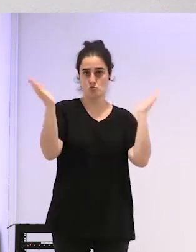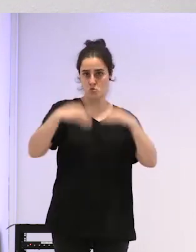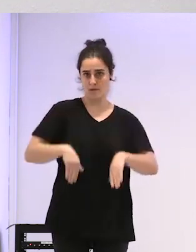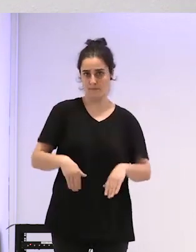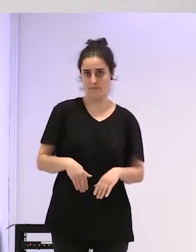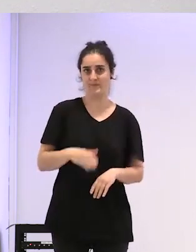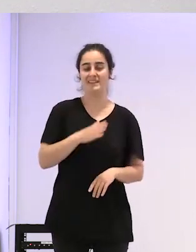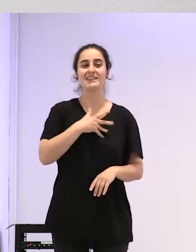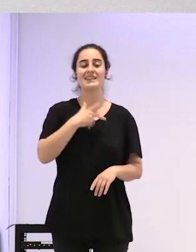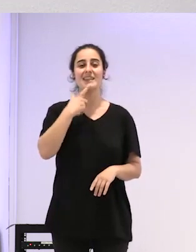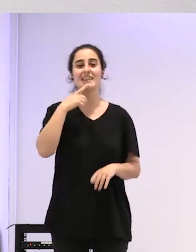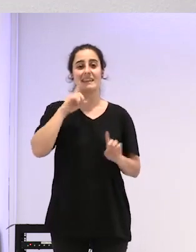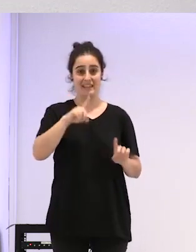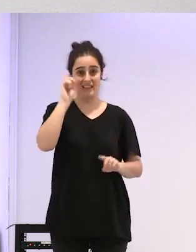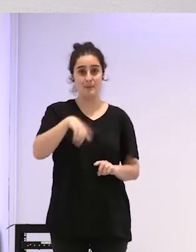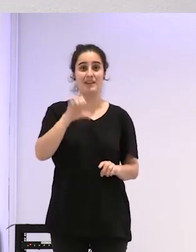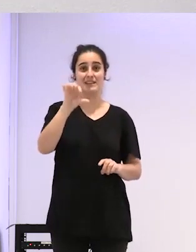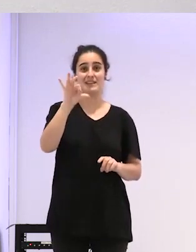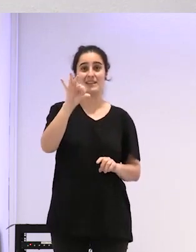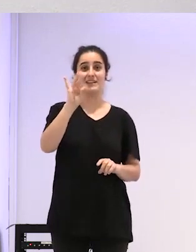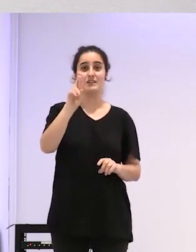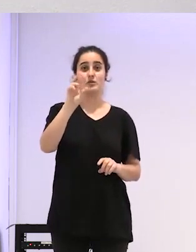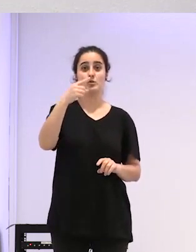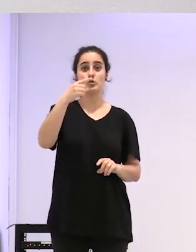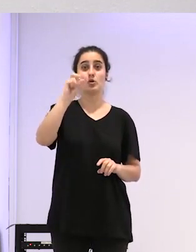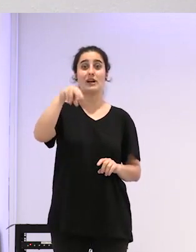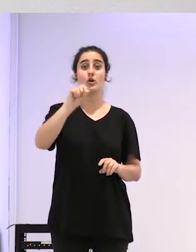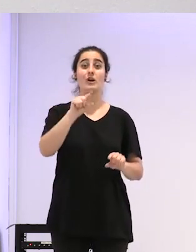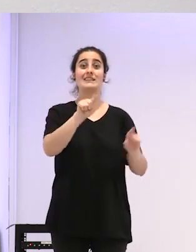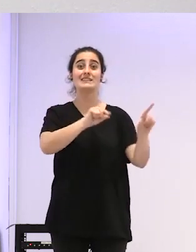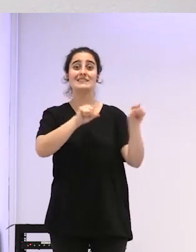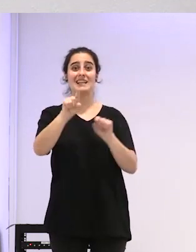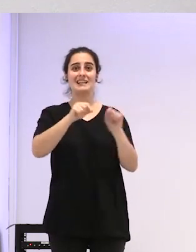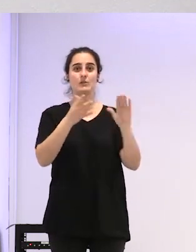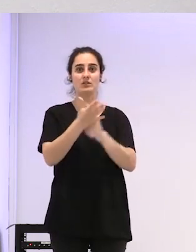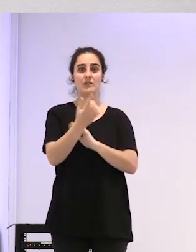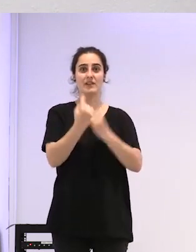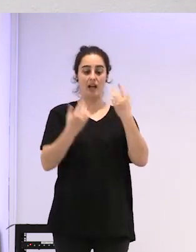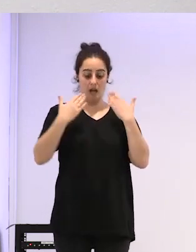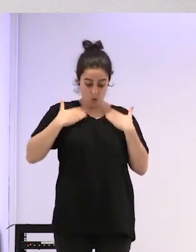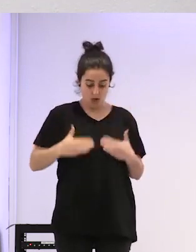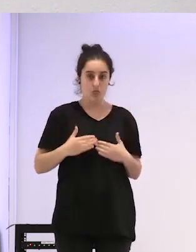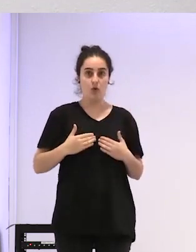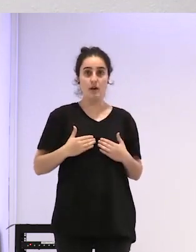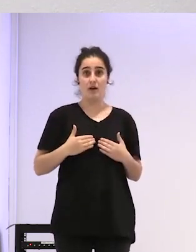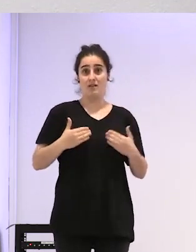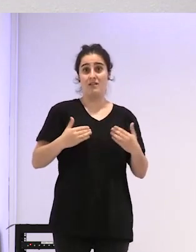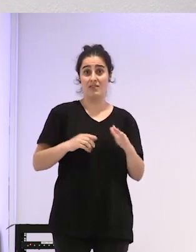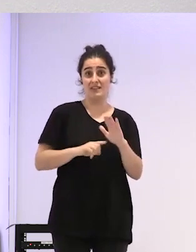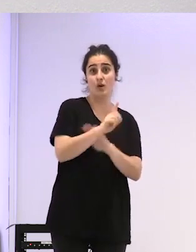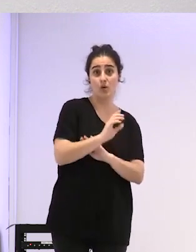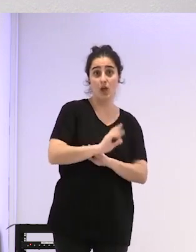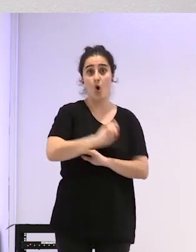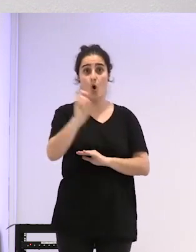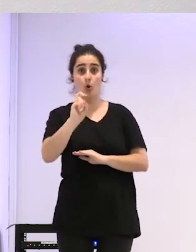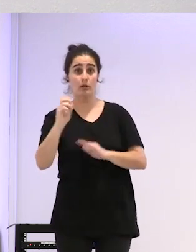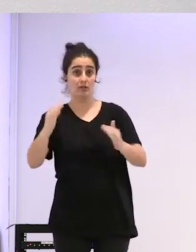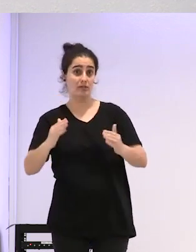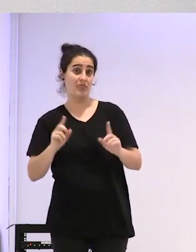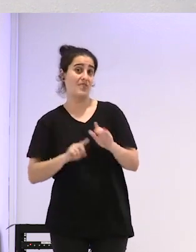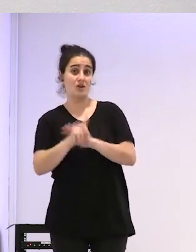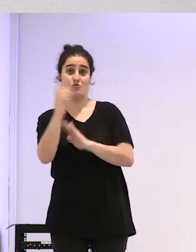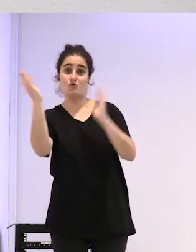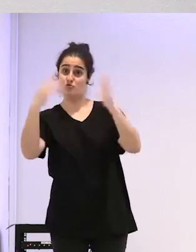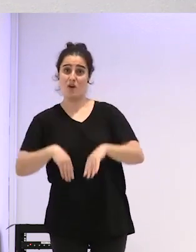es un estrógeno selectivo que actúa en algunos sitios y en algunos no entonces evita por un lado